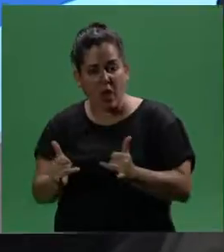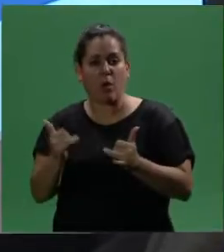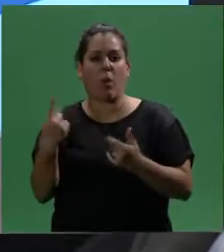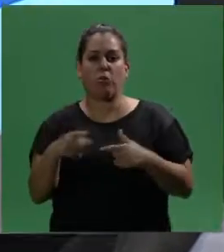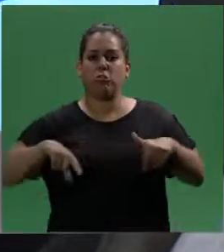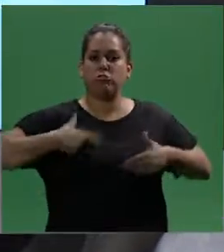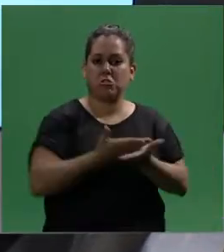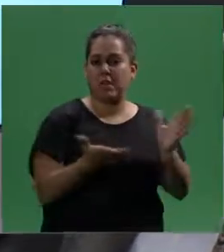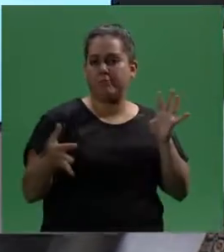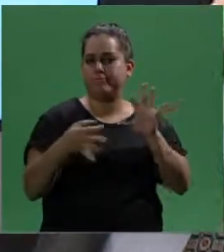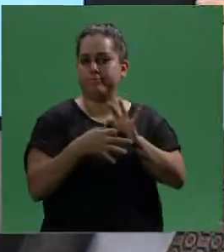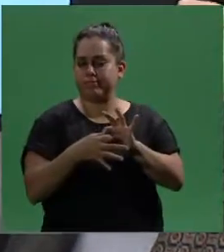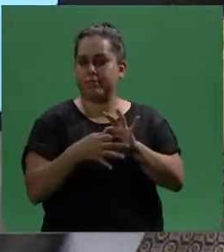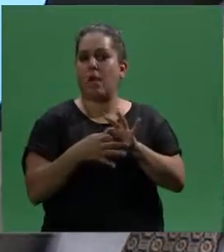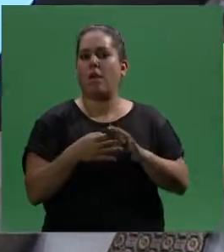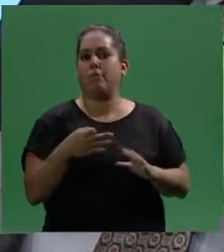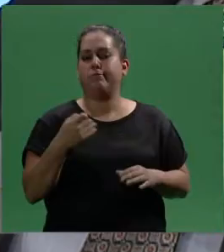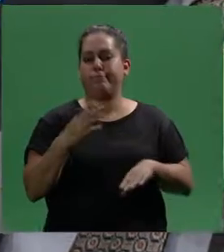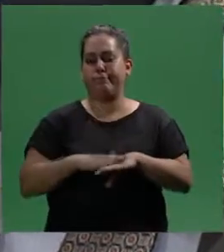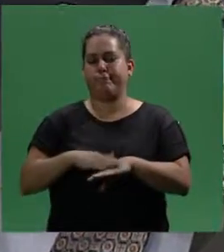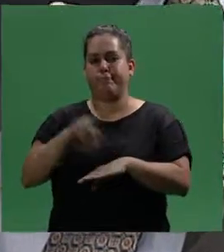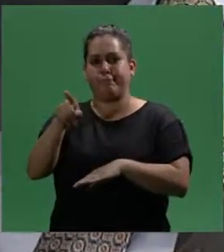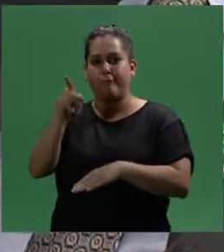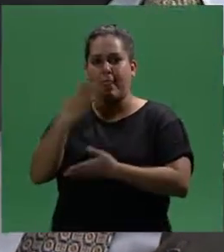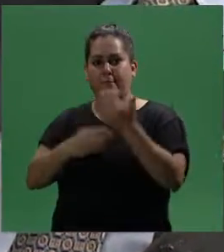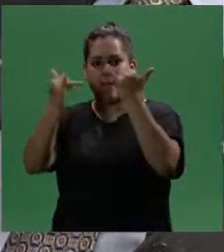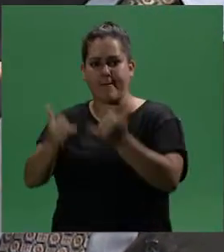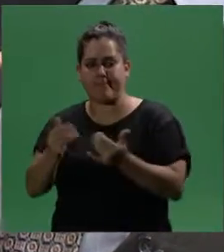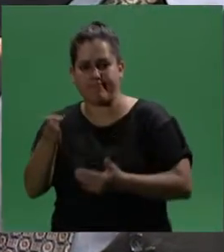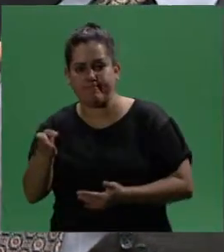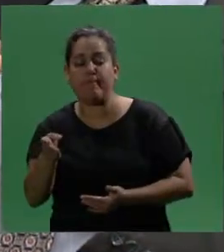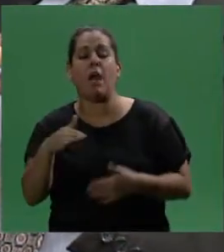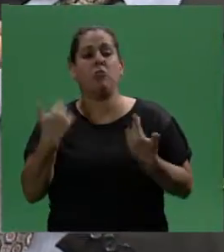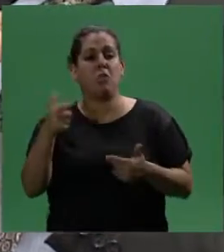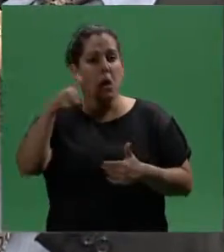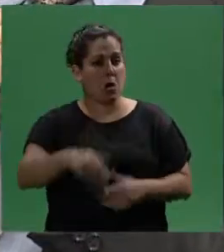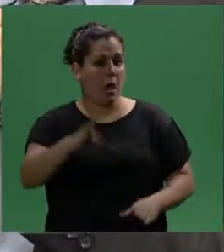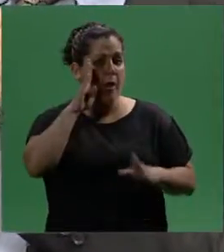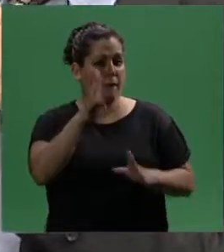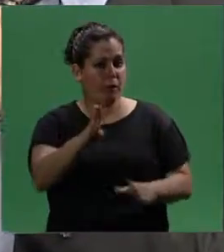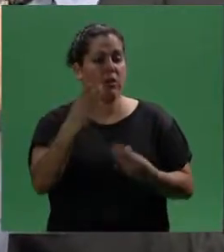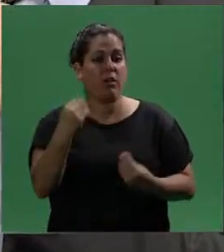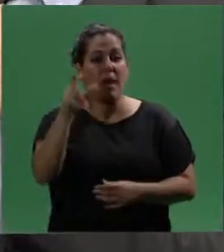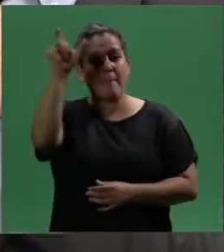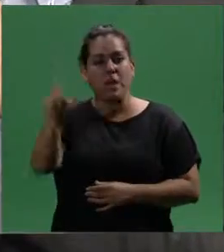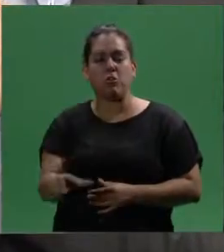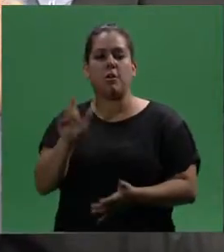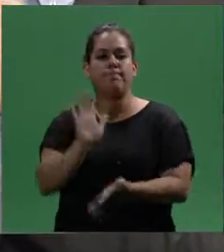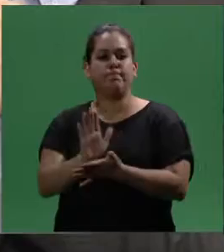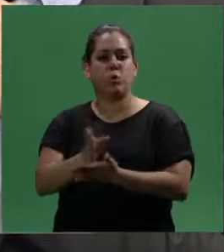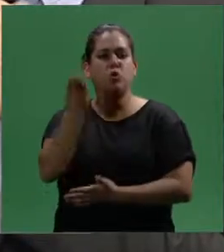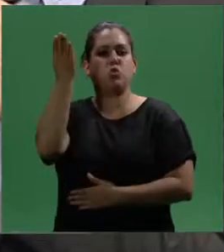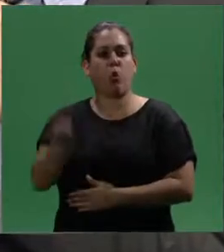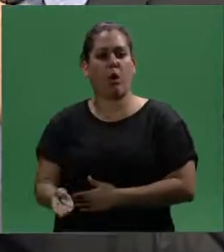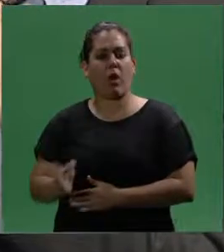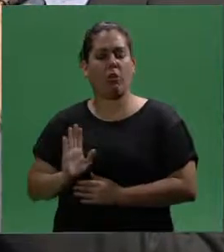el entorno desde su discapacidad. En consecuencia, se está poniendo un enfoque en que las personas son sujetos